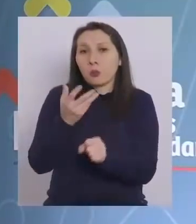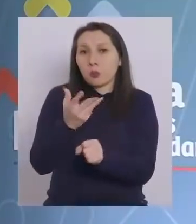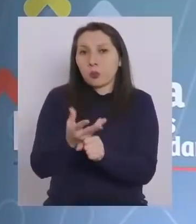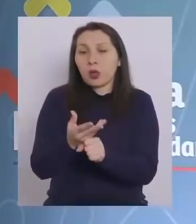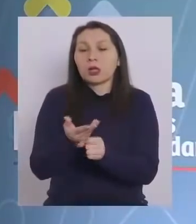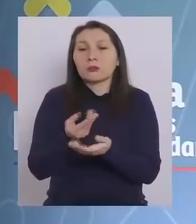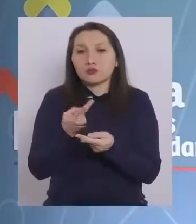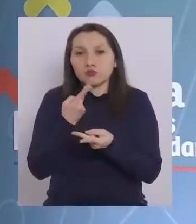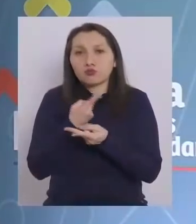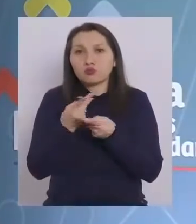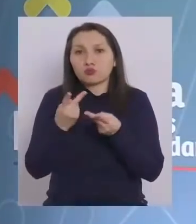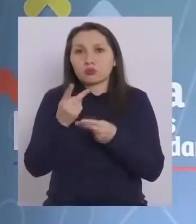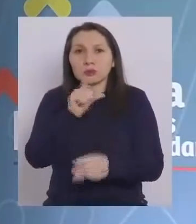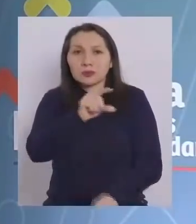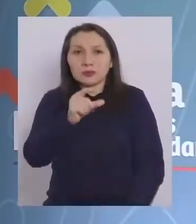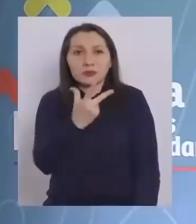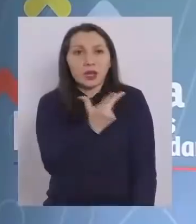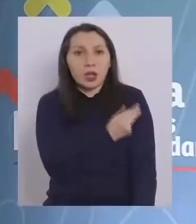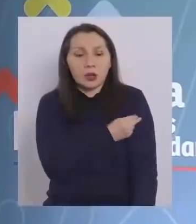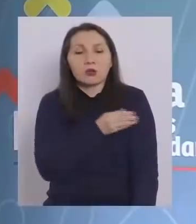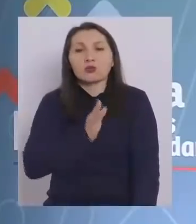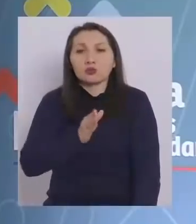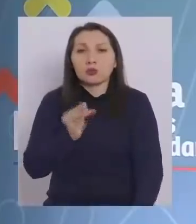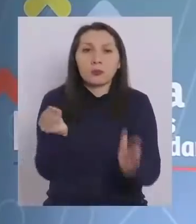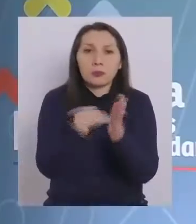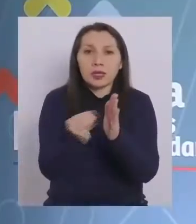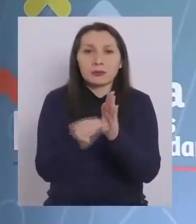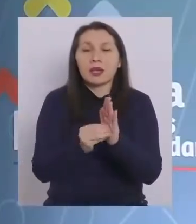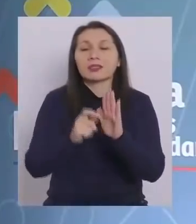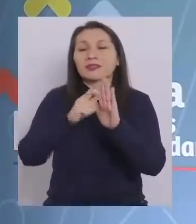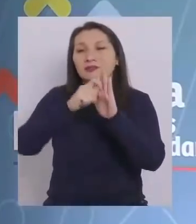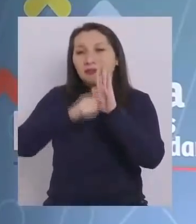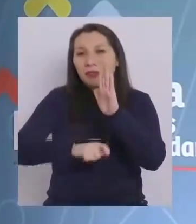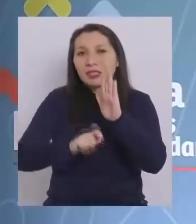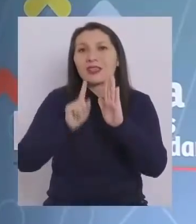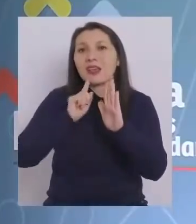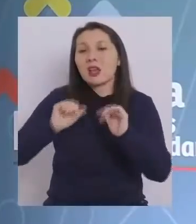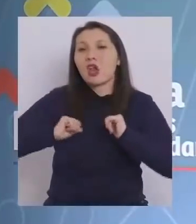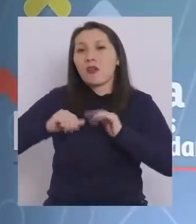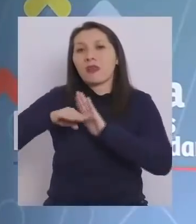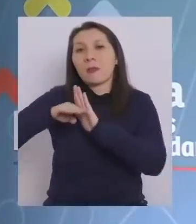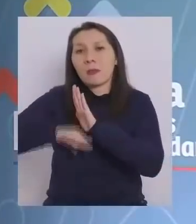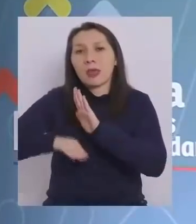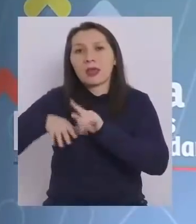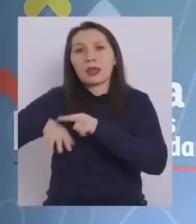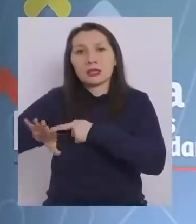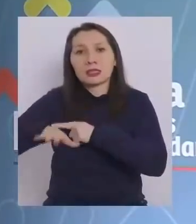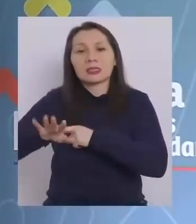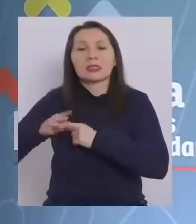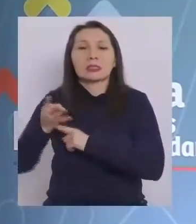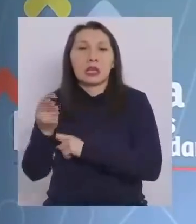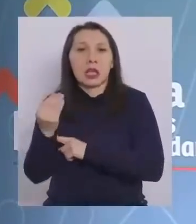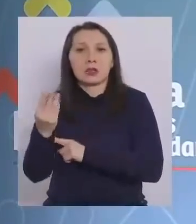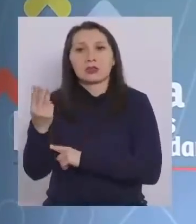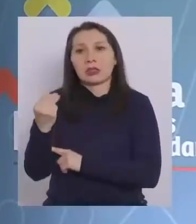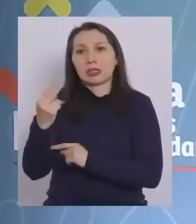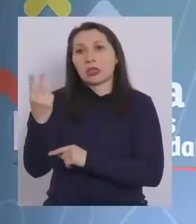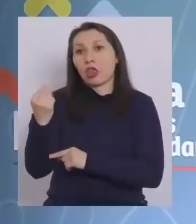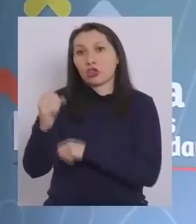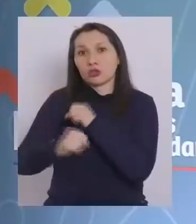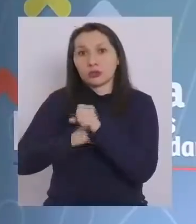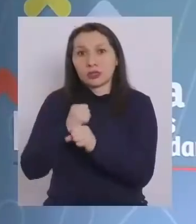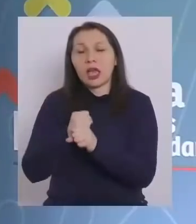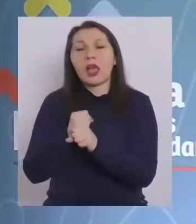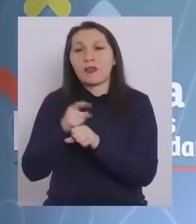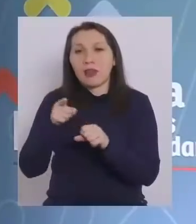disponibilidad de vacunas y poder seguir incorporando al calendario a los jóvenes menores de 15, 14, 3 y 12 que se